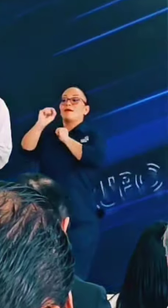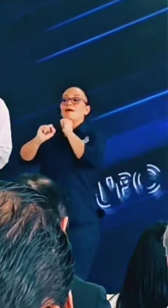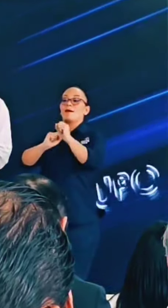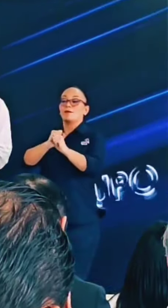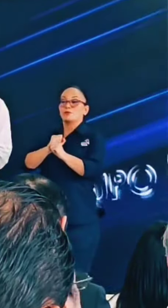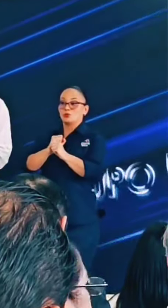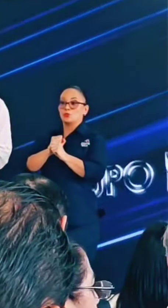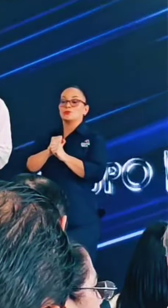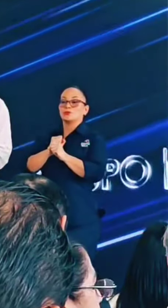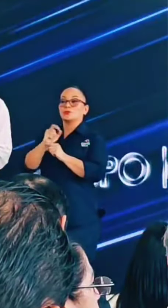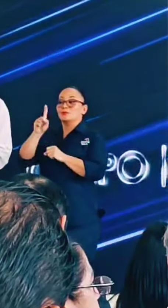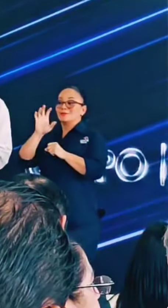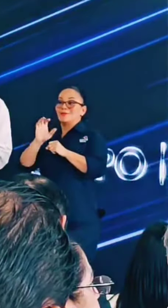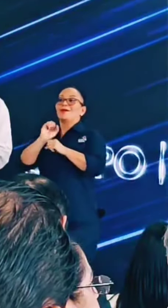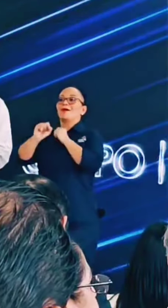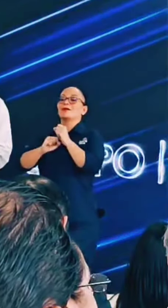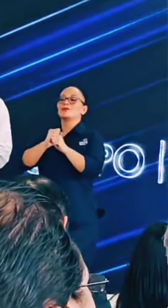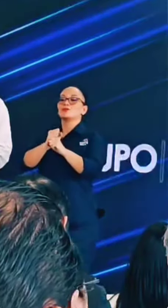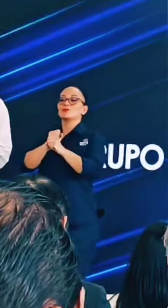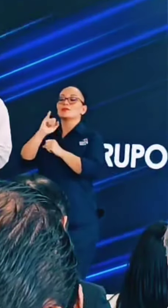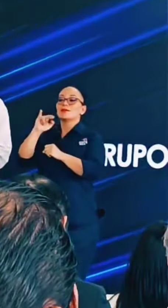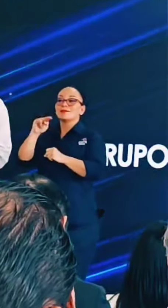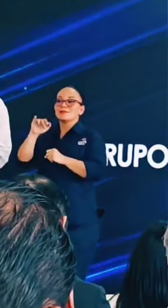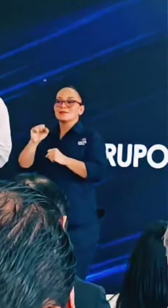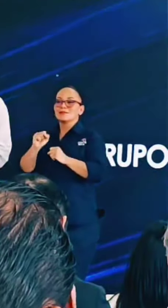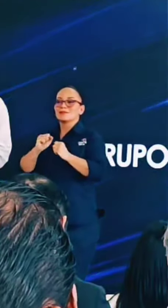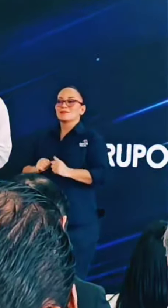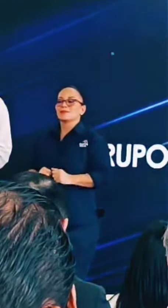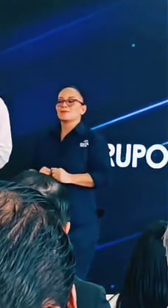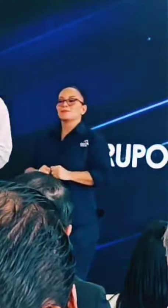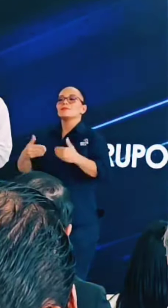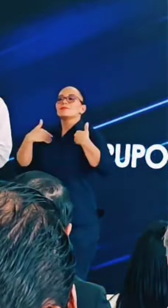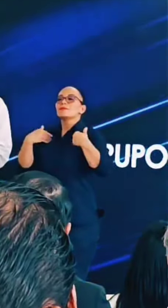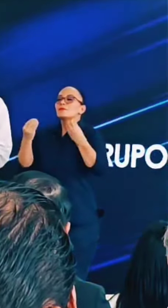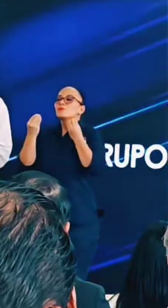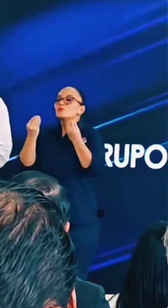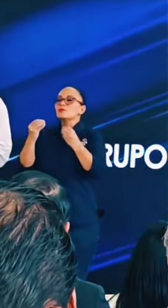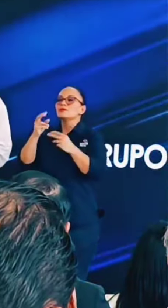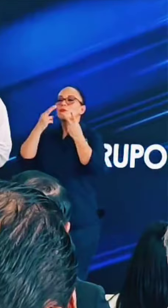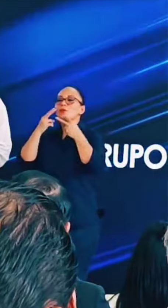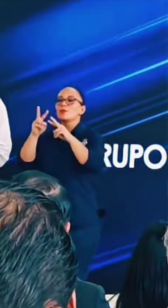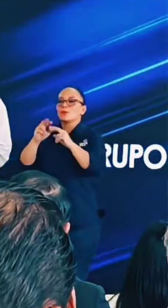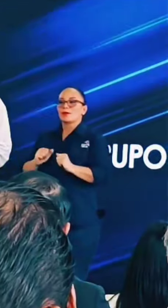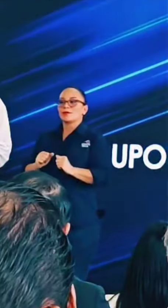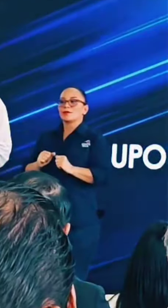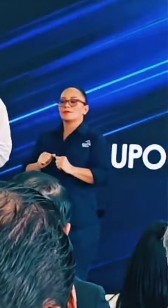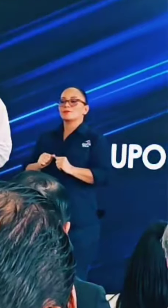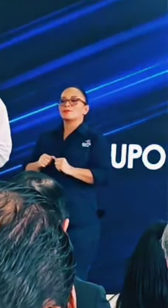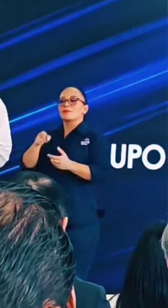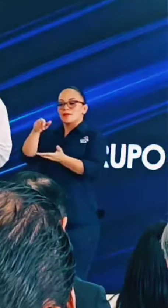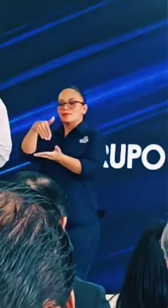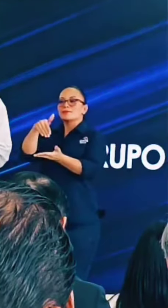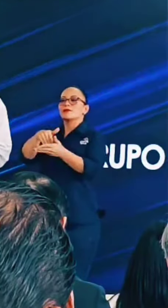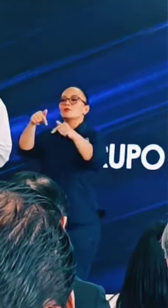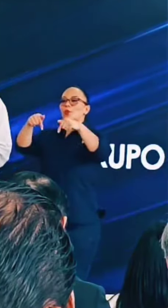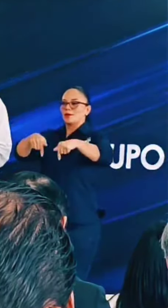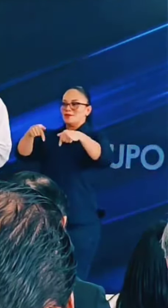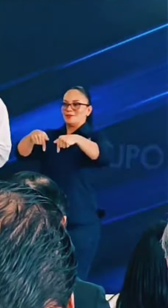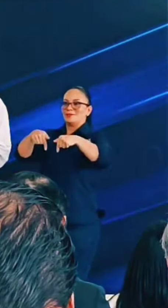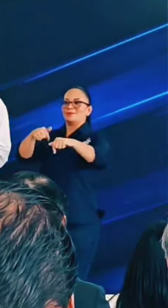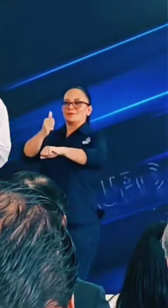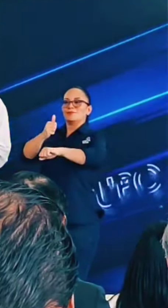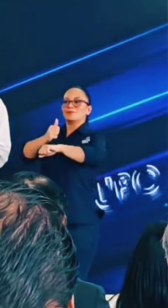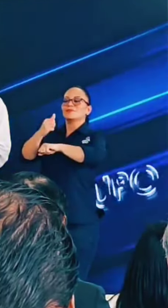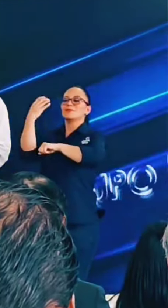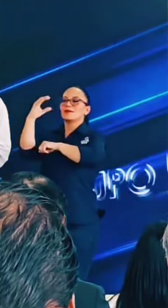Instituto Nacional de Seguros me alegra muchísimo ver este centro aquí en Cartago.